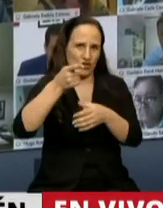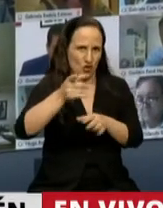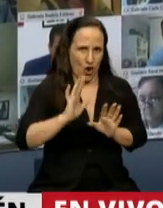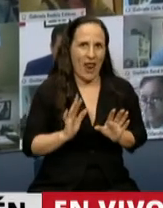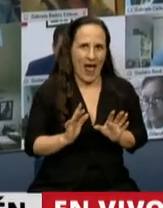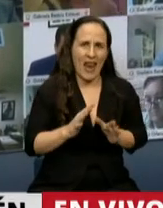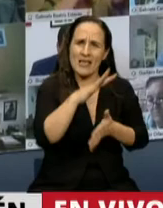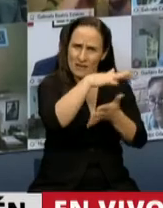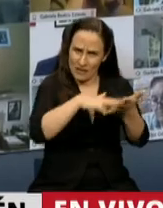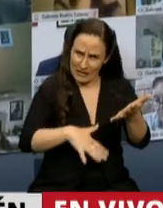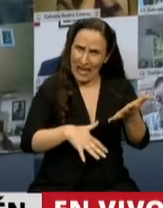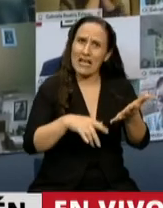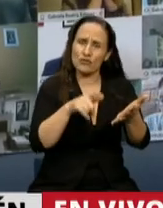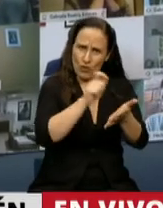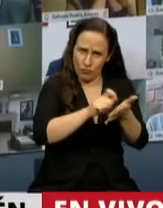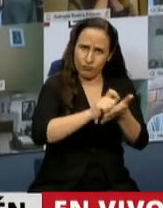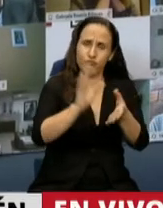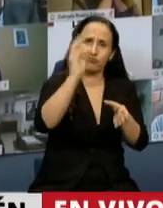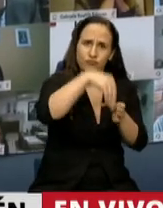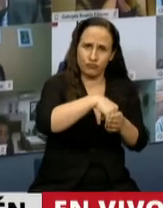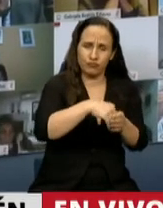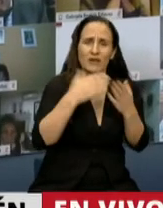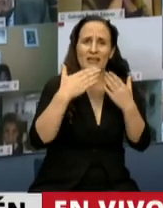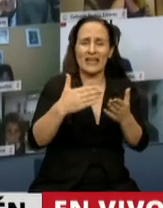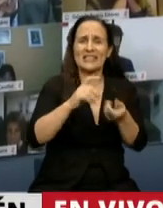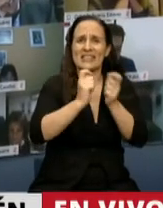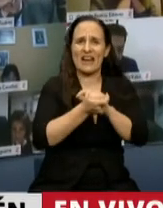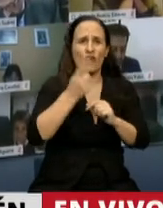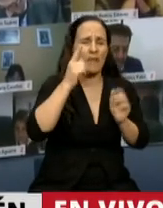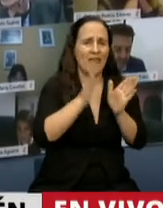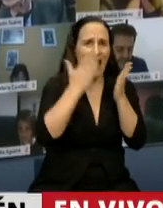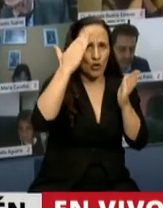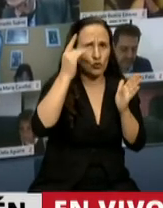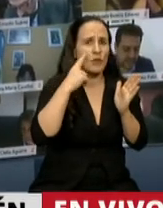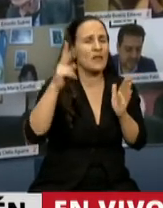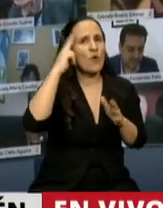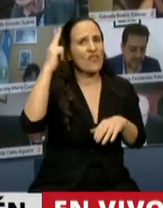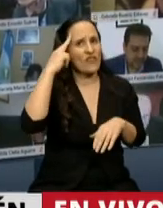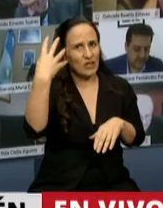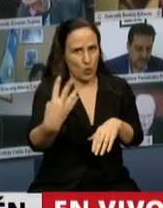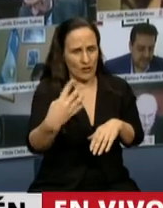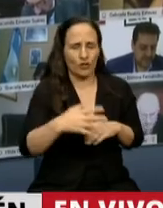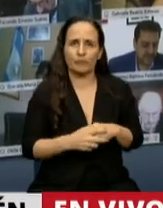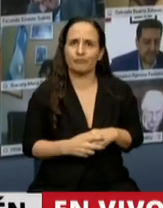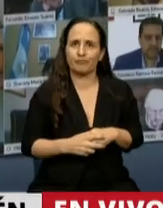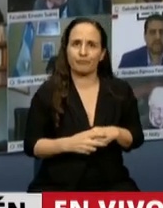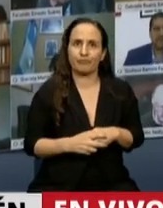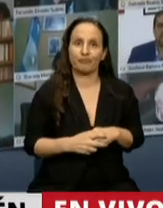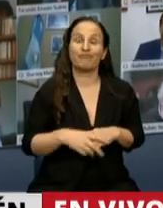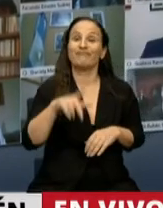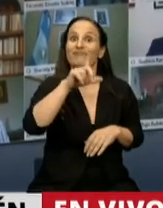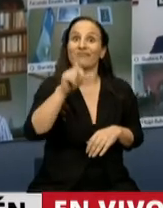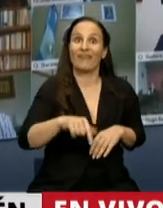parte del texto constitucional a partir de la reforma de 1994. A nivel nacional llegamos a la